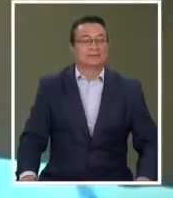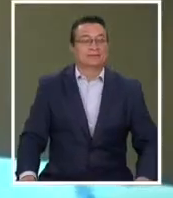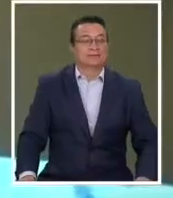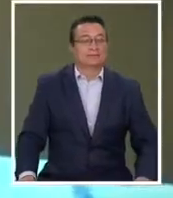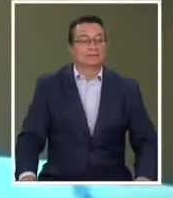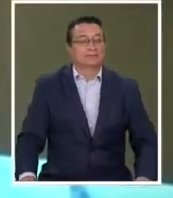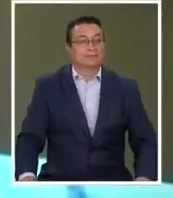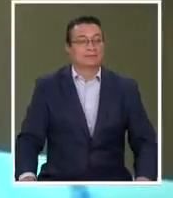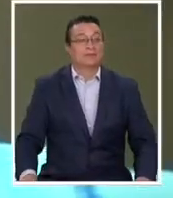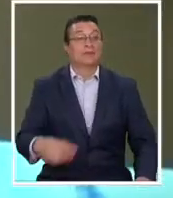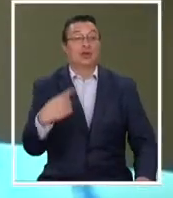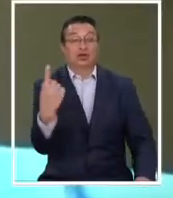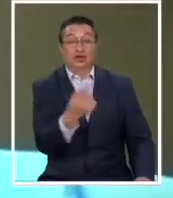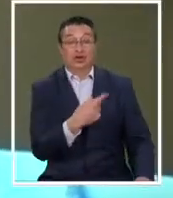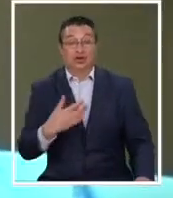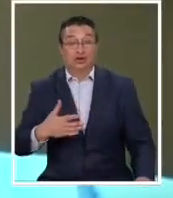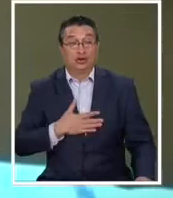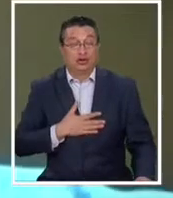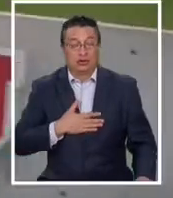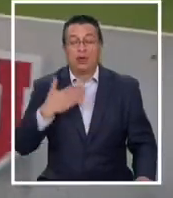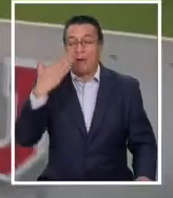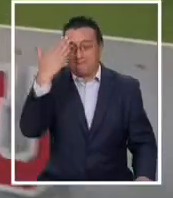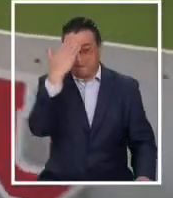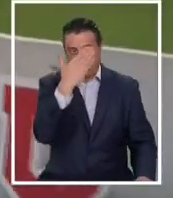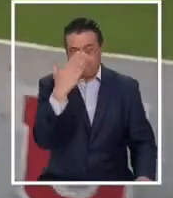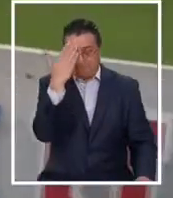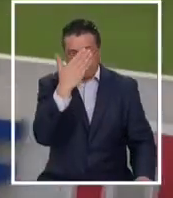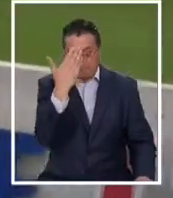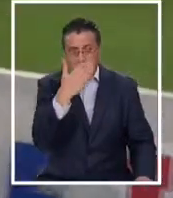Nosotros estamos, por supuesto, preocupados.